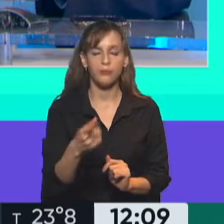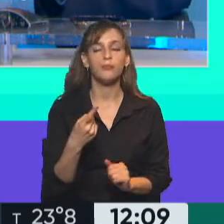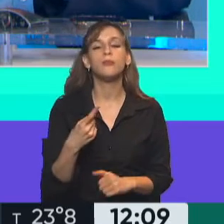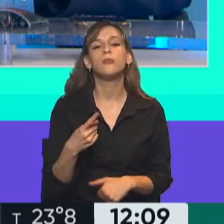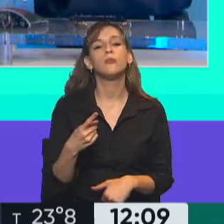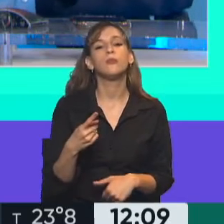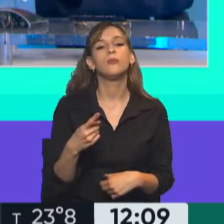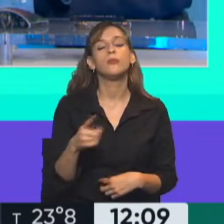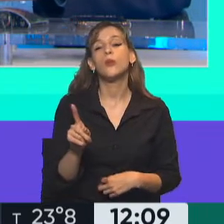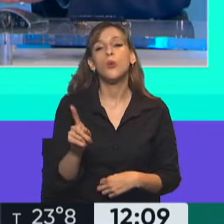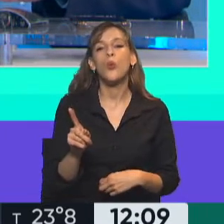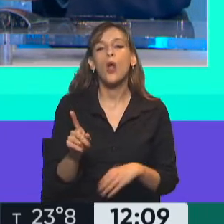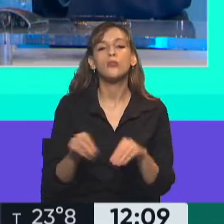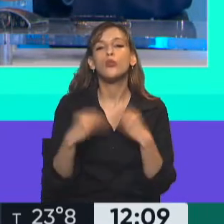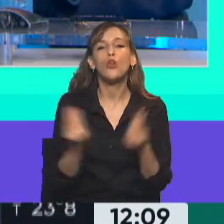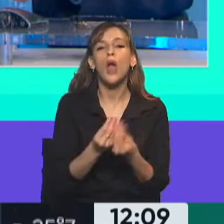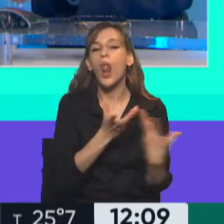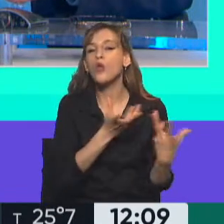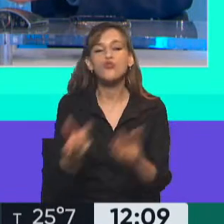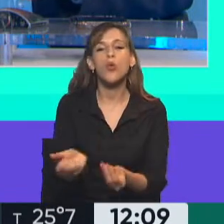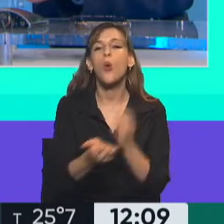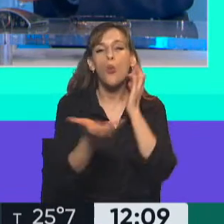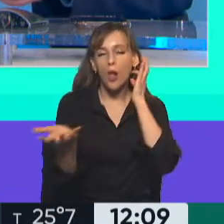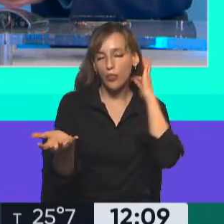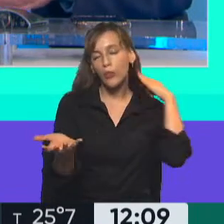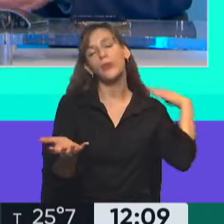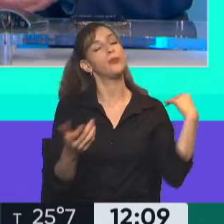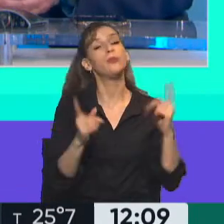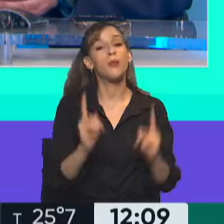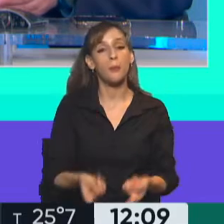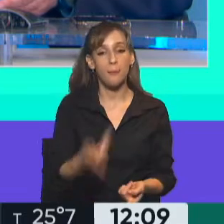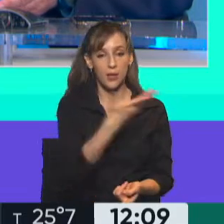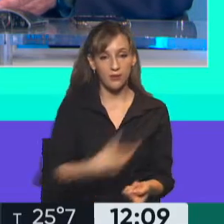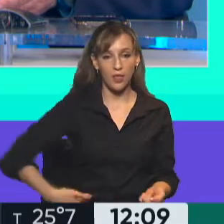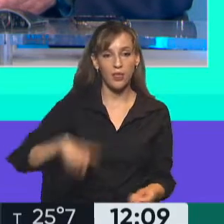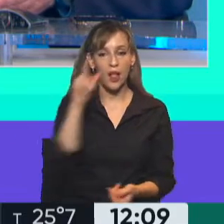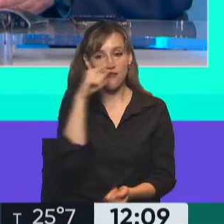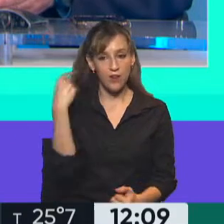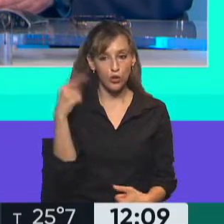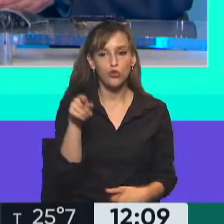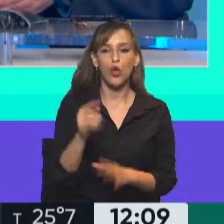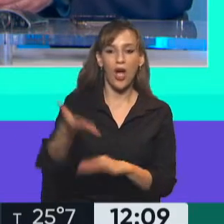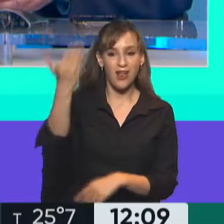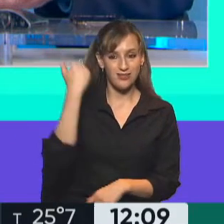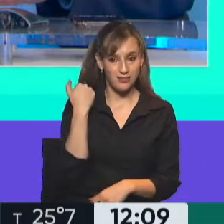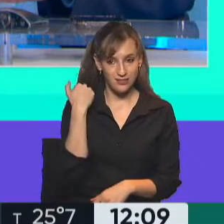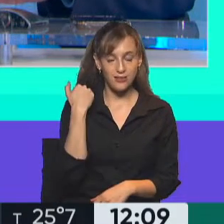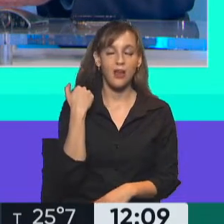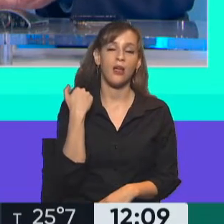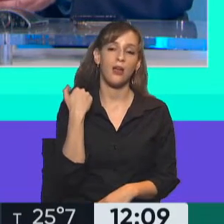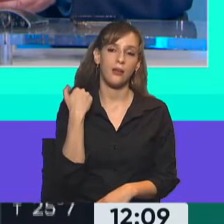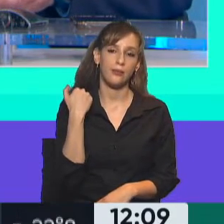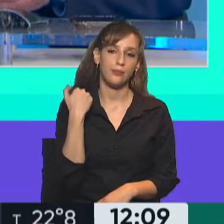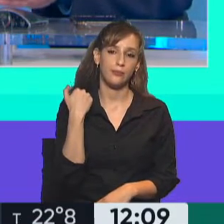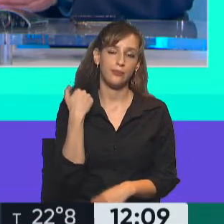definitiva también algún anticipo, yo te diría que el propio presidente Alberto Fernández lo hizo en la jornada de ayer respecto a que